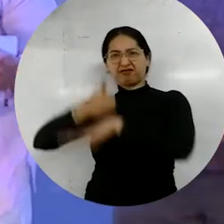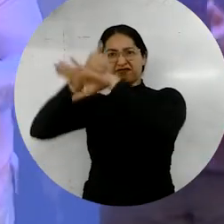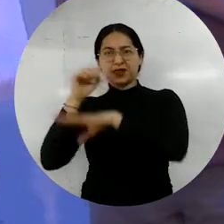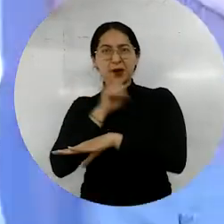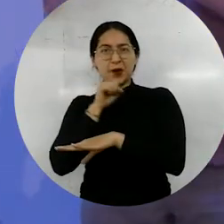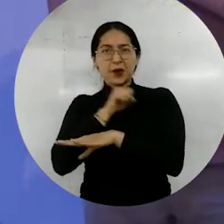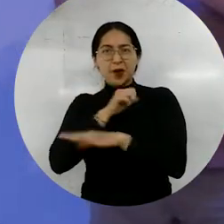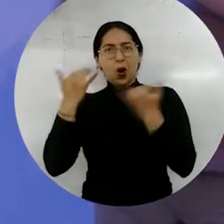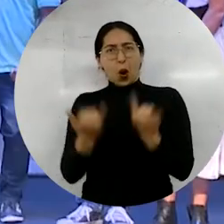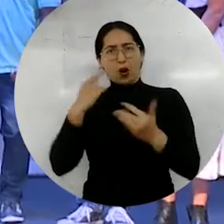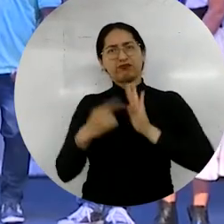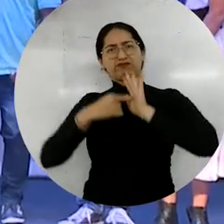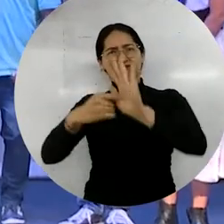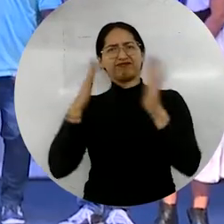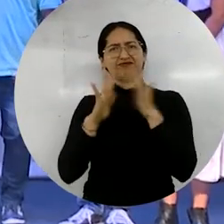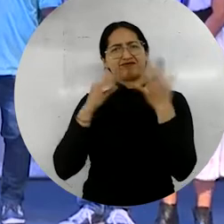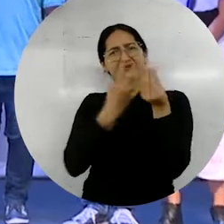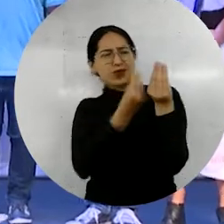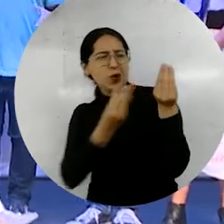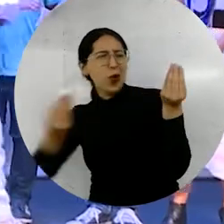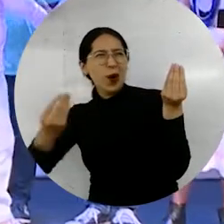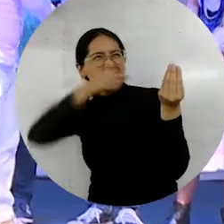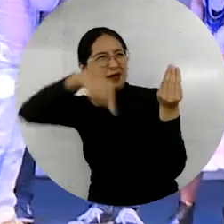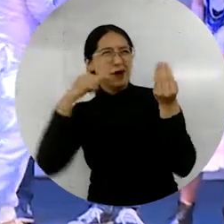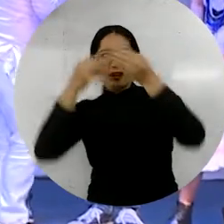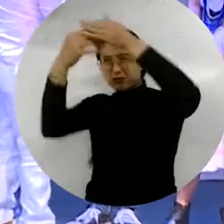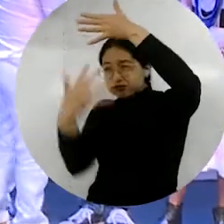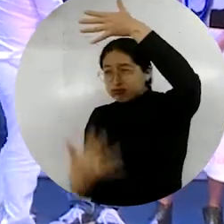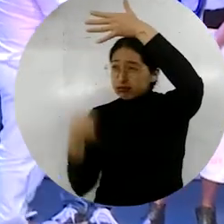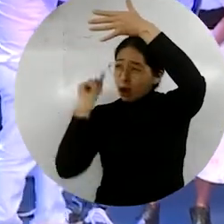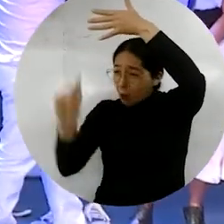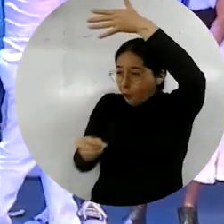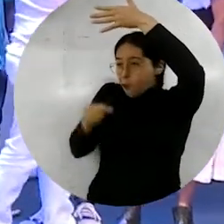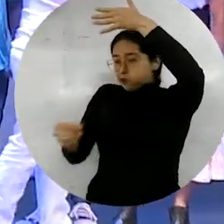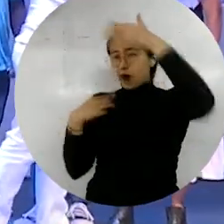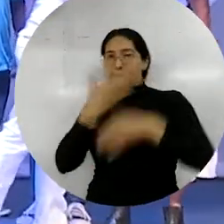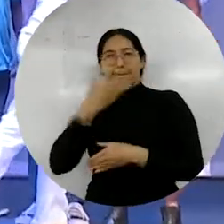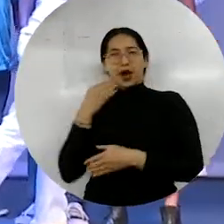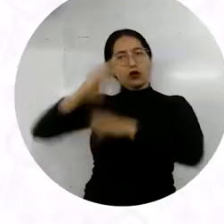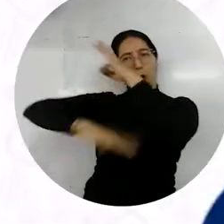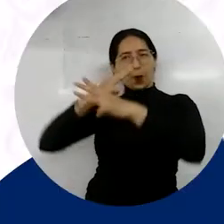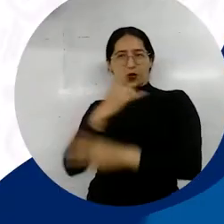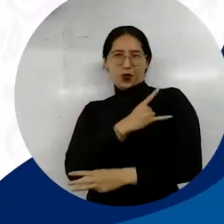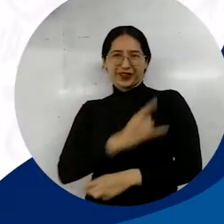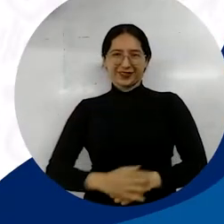rector Pablo Vera Salazar hoy es merecedora de la clasificación en el ranking de las mejores universidades del mundo.